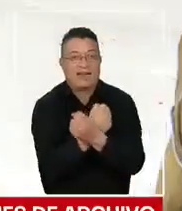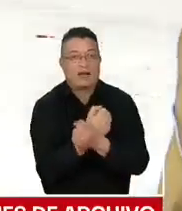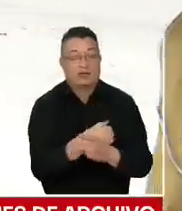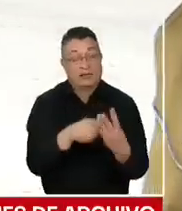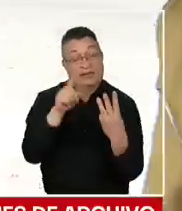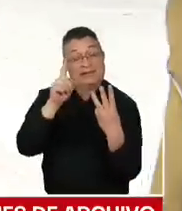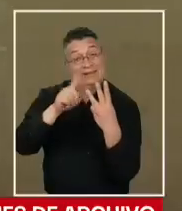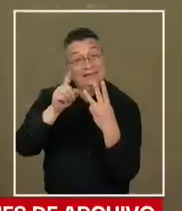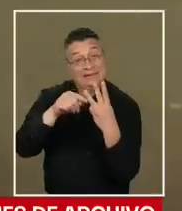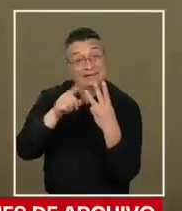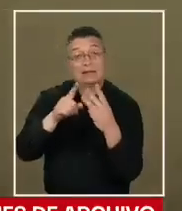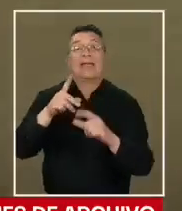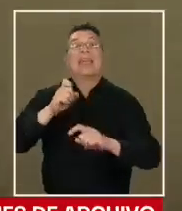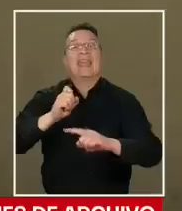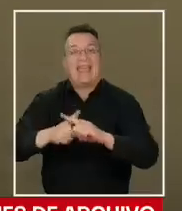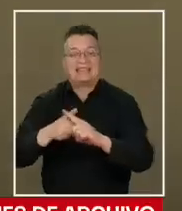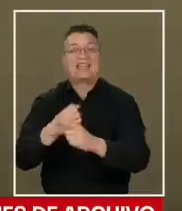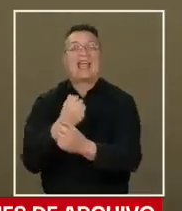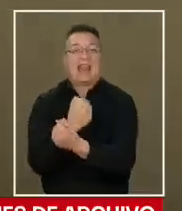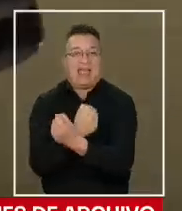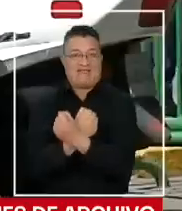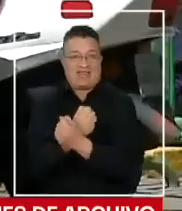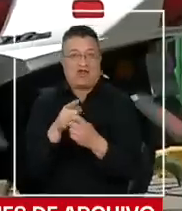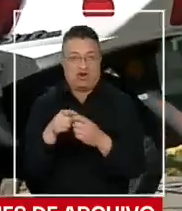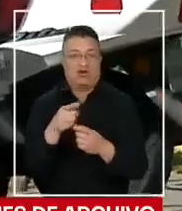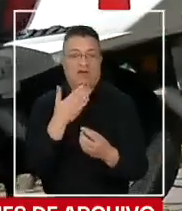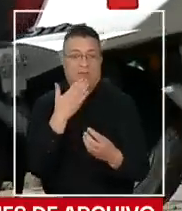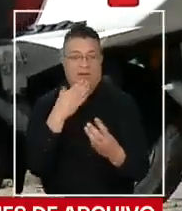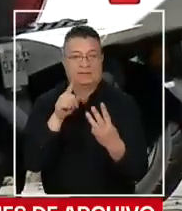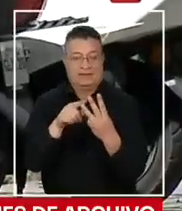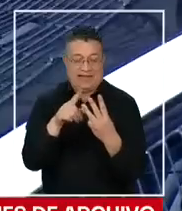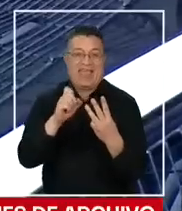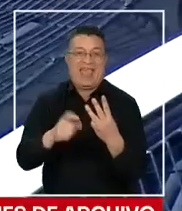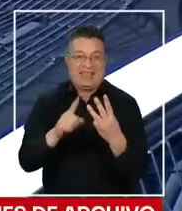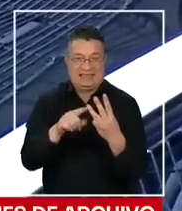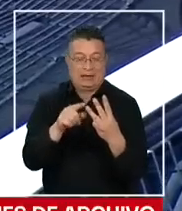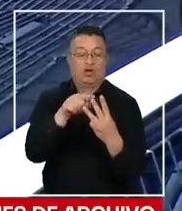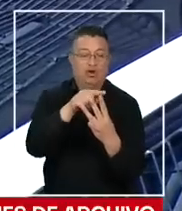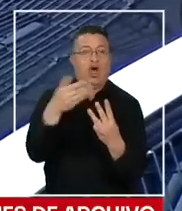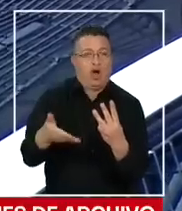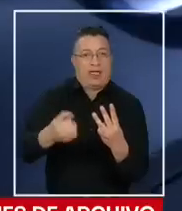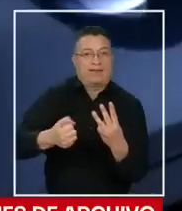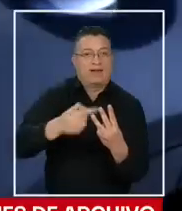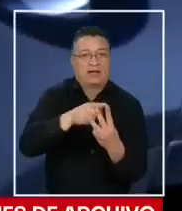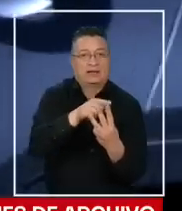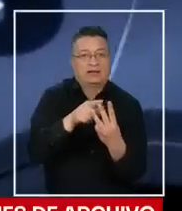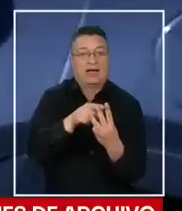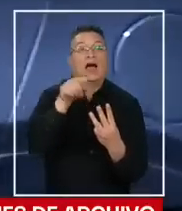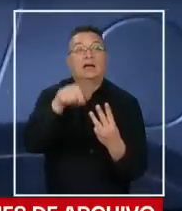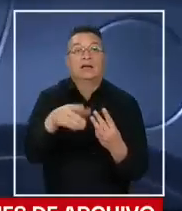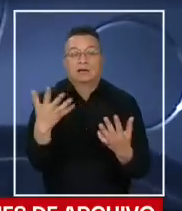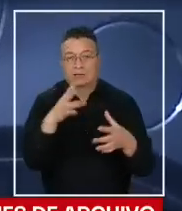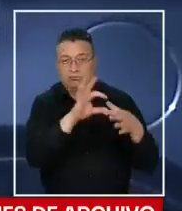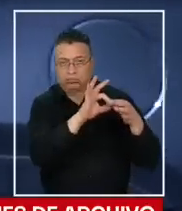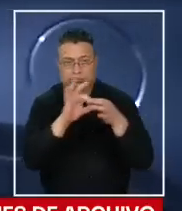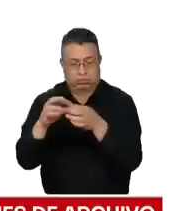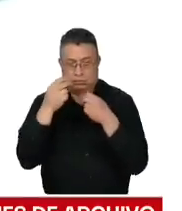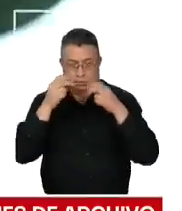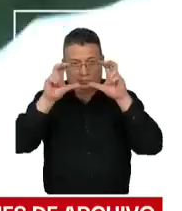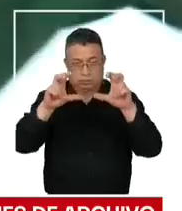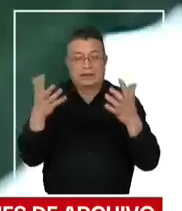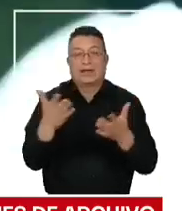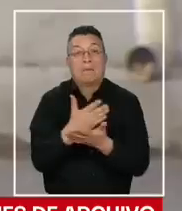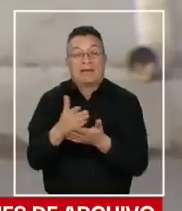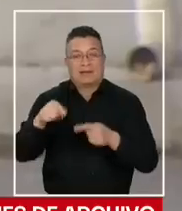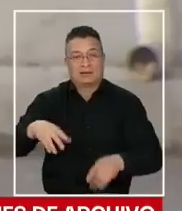tercera persona es un exfuncionario de la misma institución. Nosotros vamos a quedar atentos a qué continúa ocurriendo acá en la brigada de